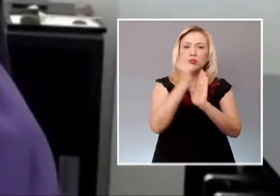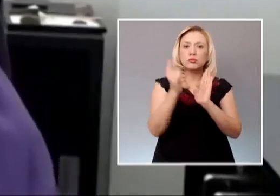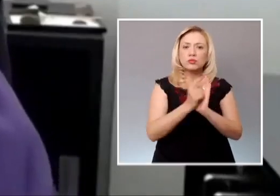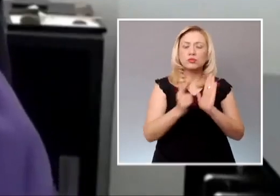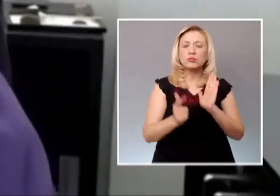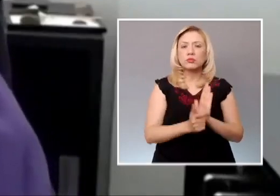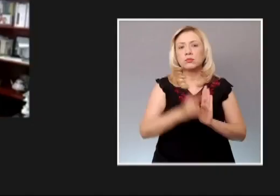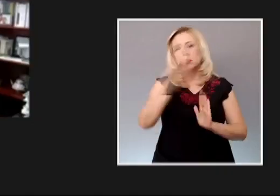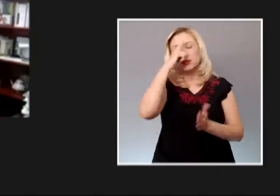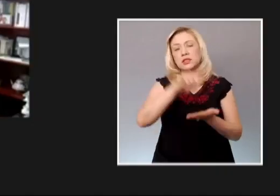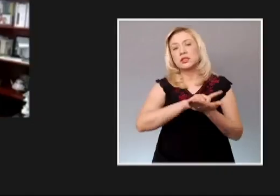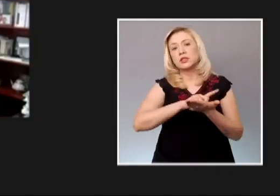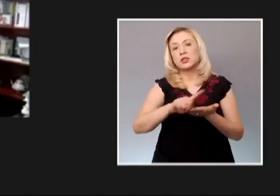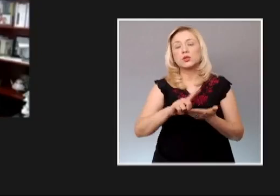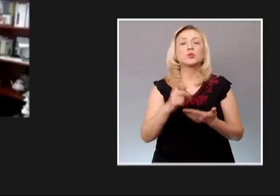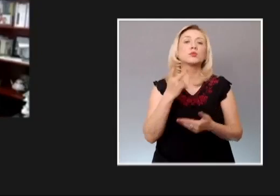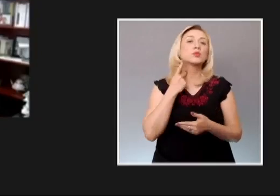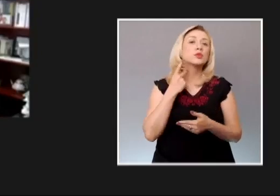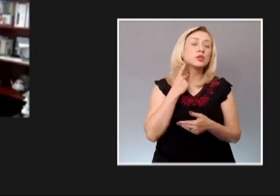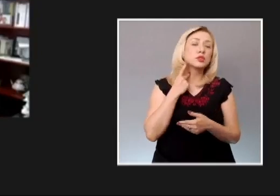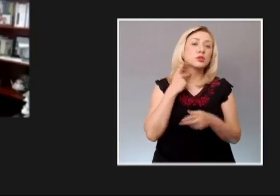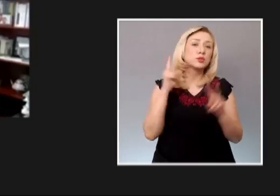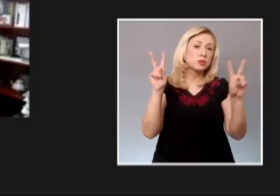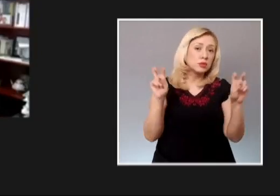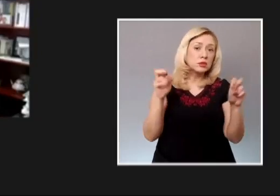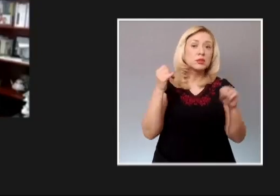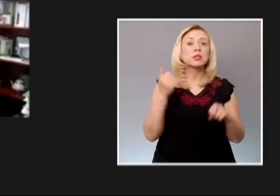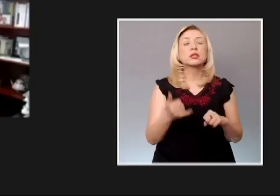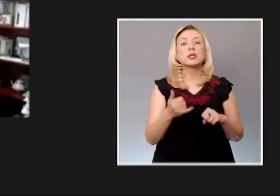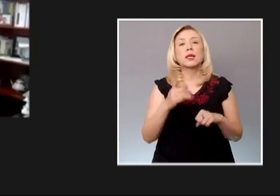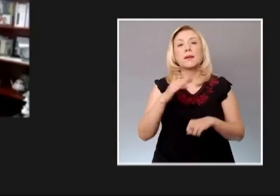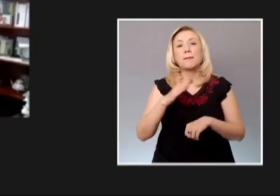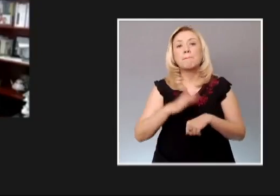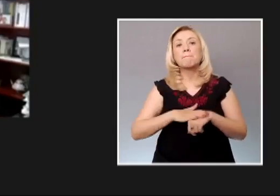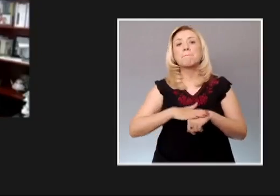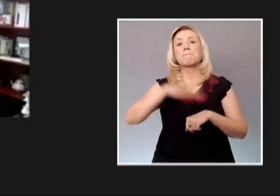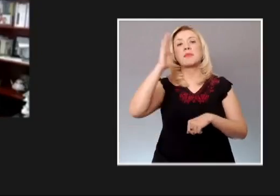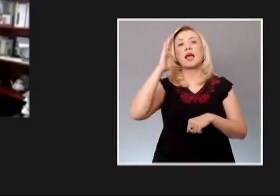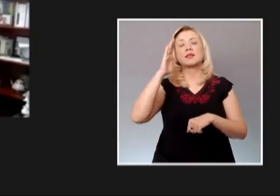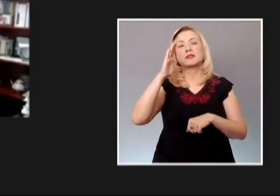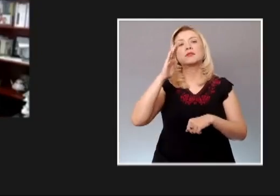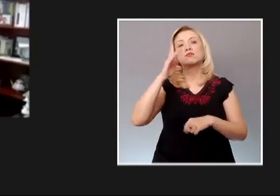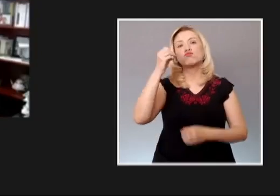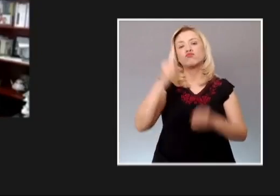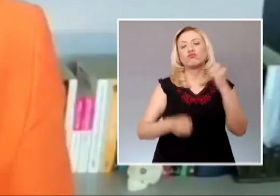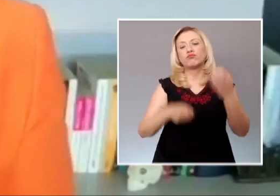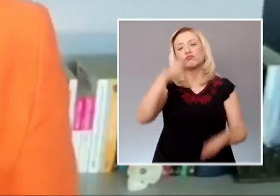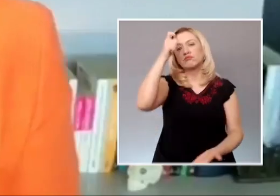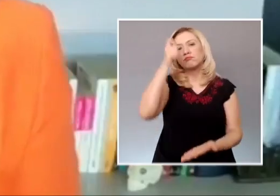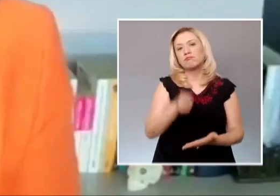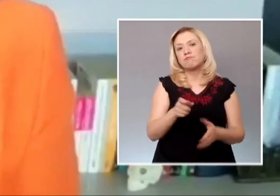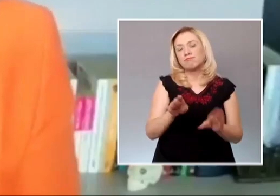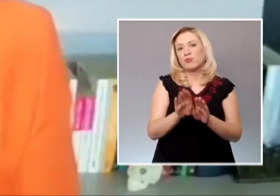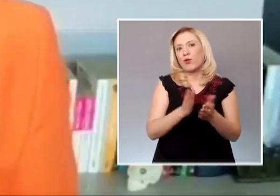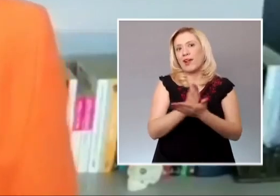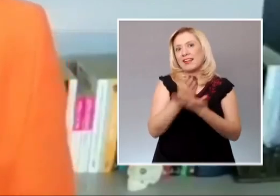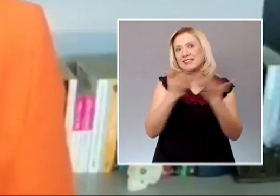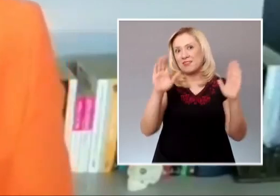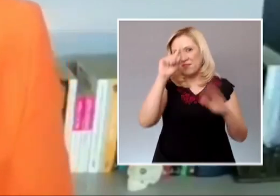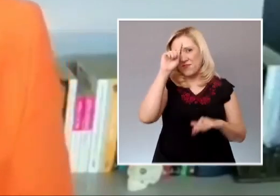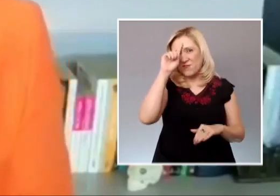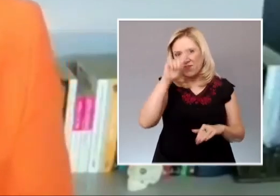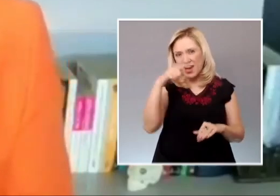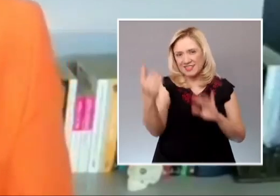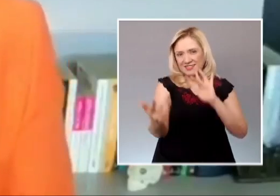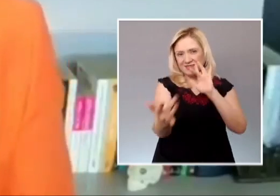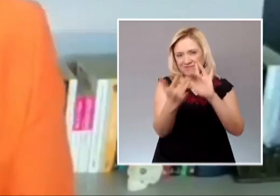derechos políticos y, además, elevan el nivel de la impartición de justicia al hacerla accesible para la sociedad. Precisaron que